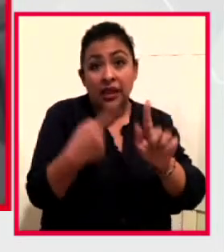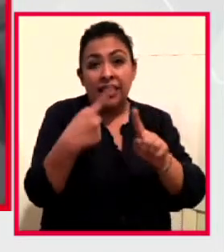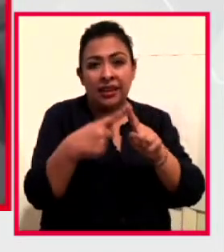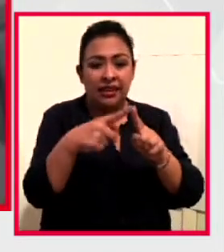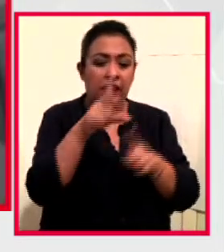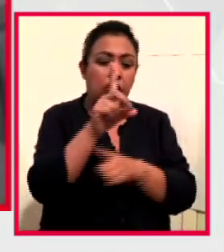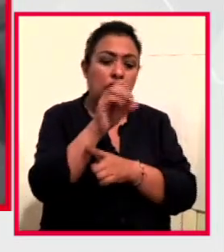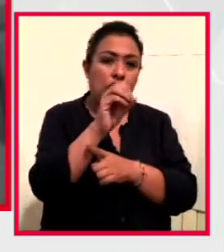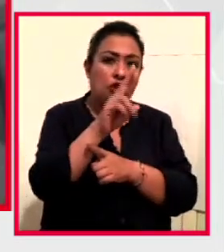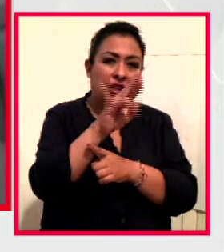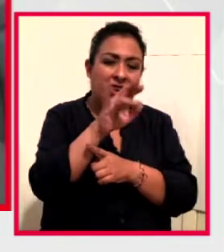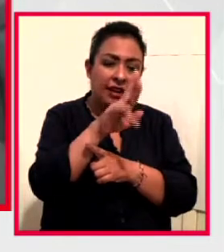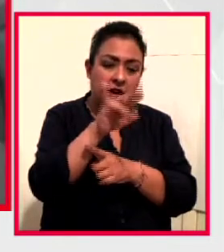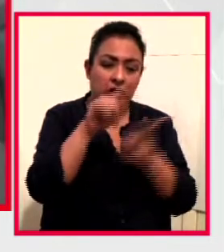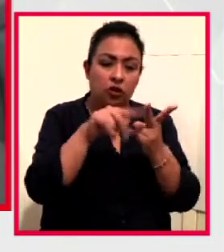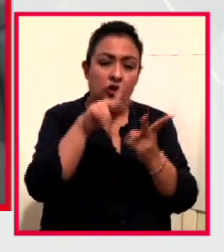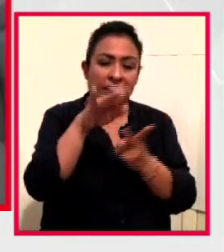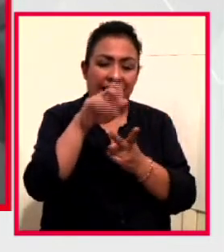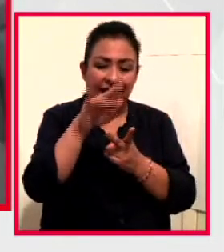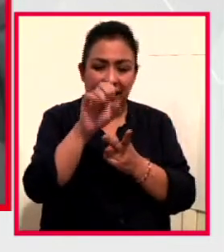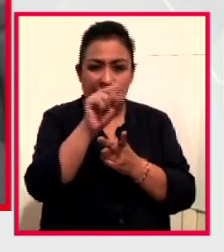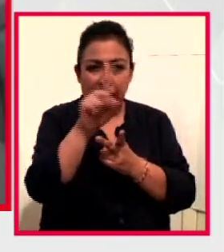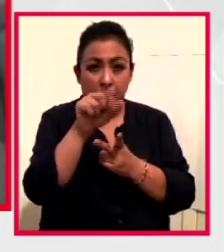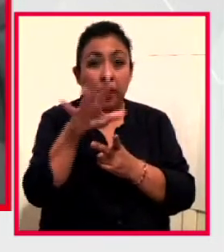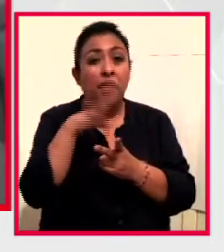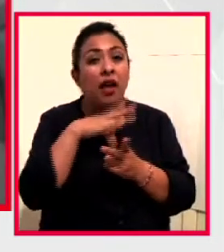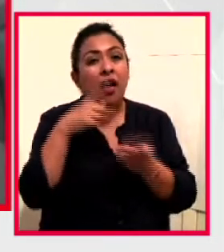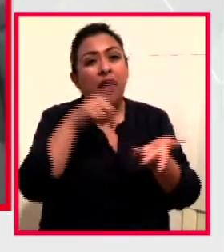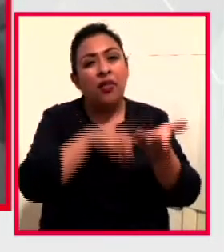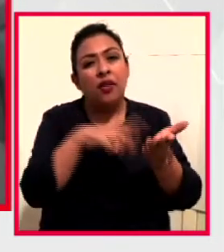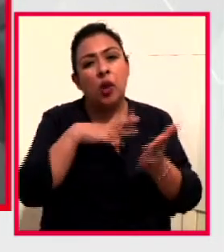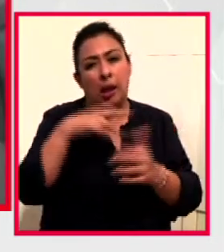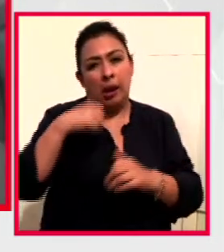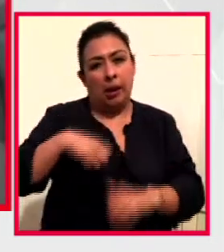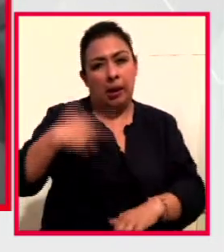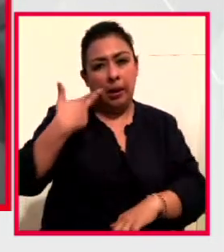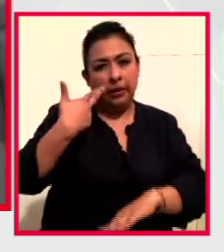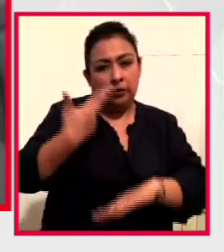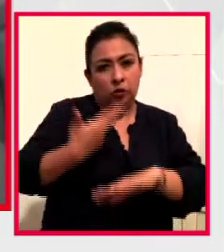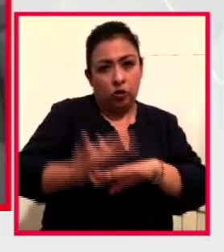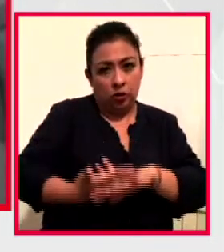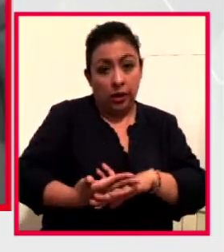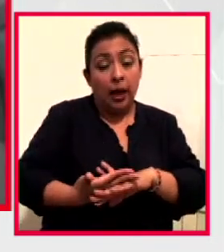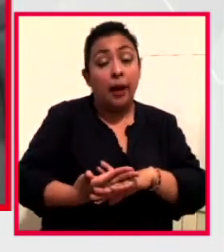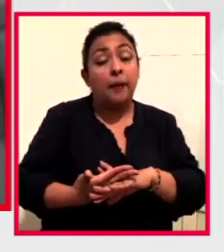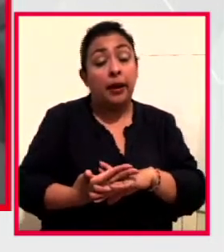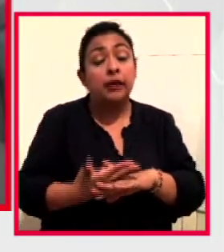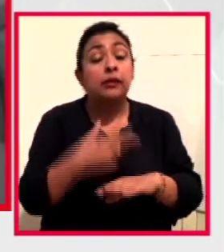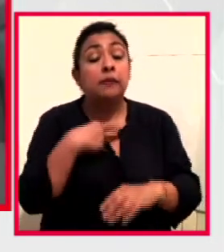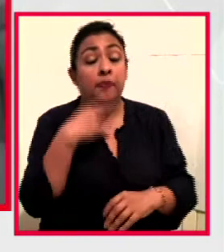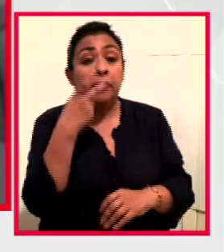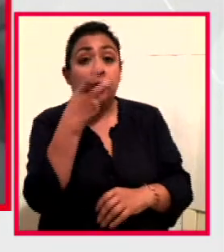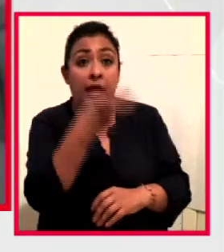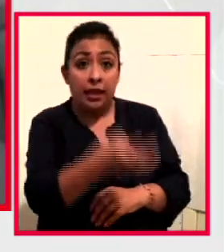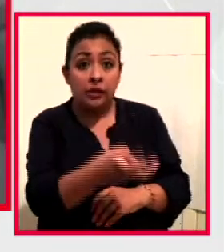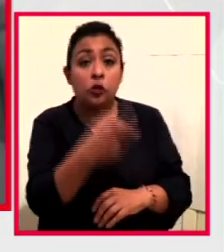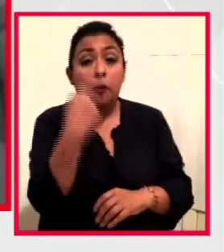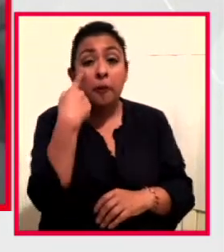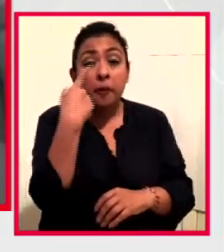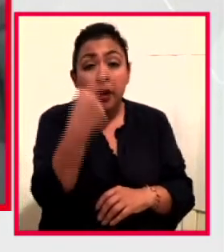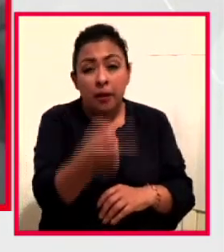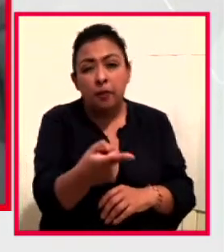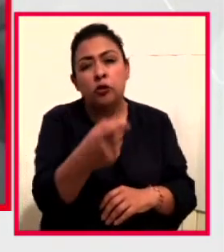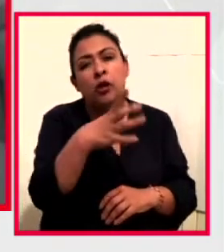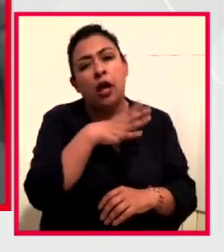y Canec Zapata, que llevan el Espacio Hipermedial y Curaduría, y que justamente da el chance